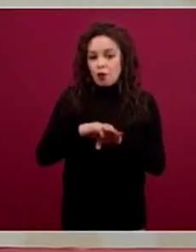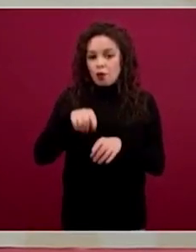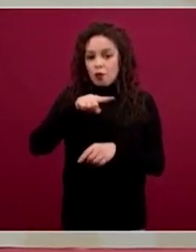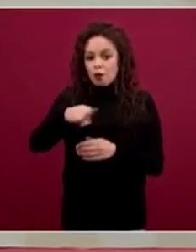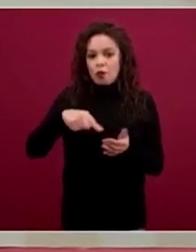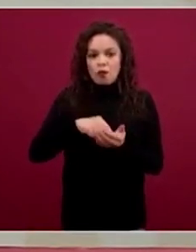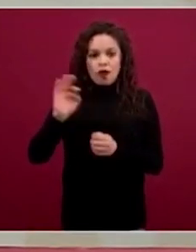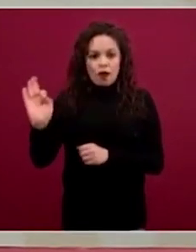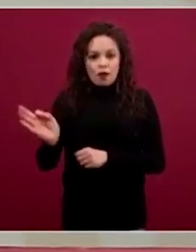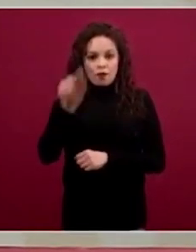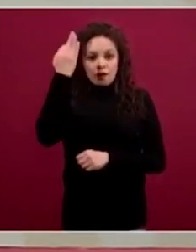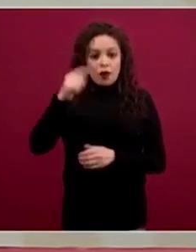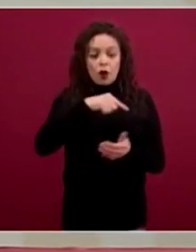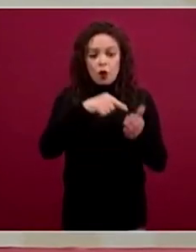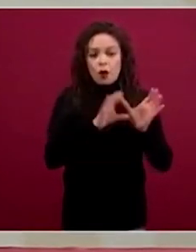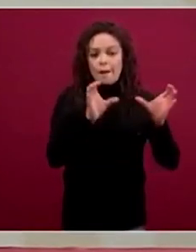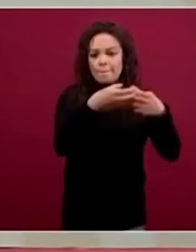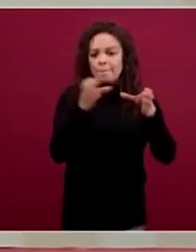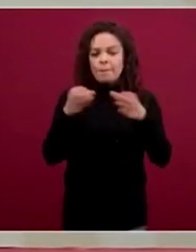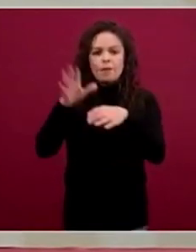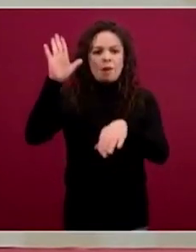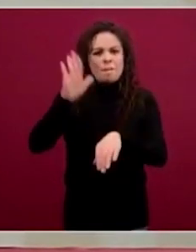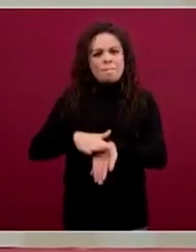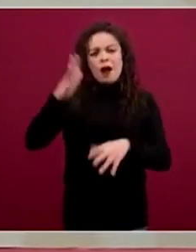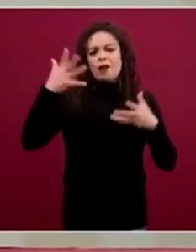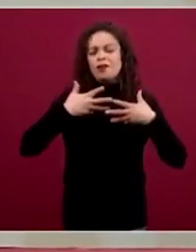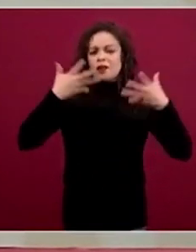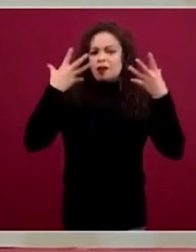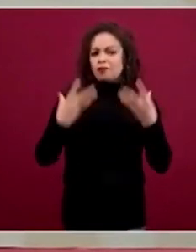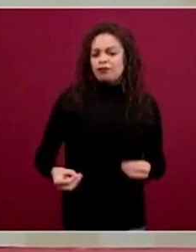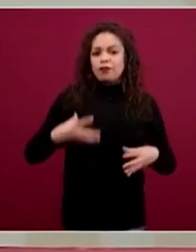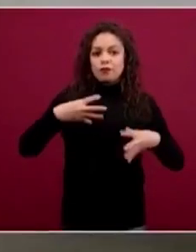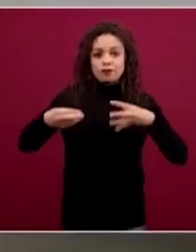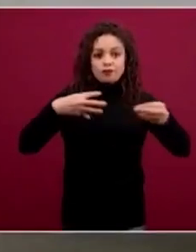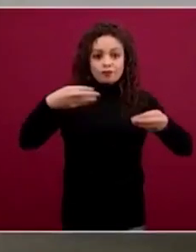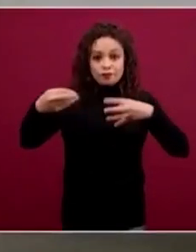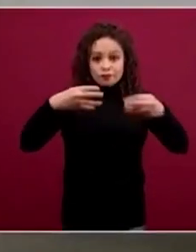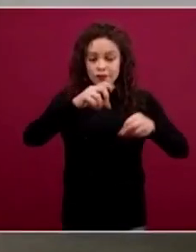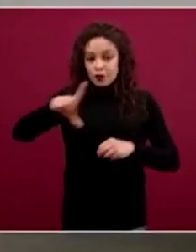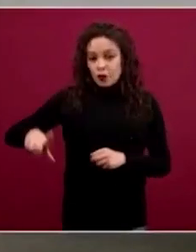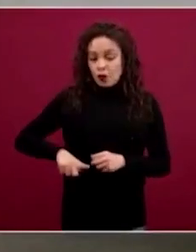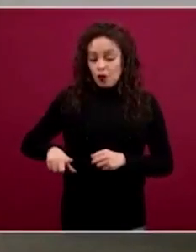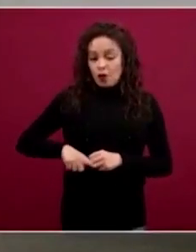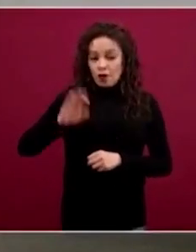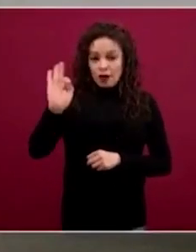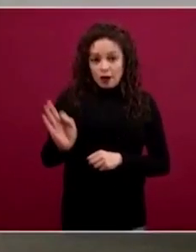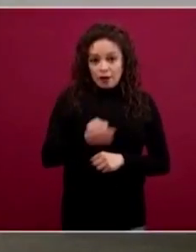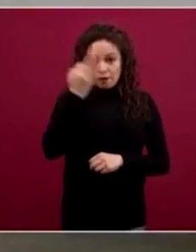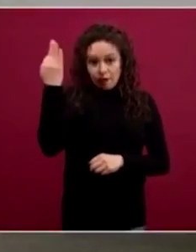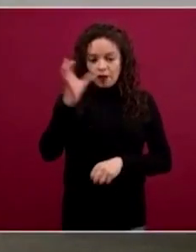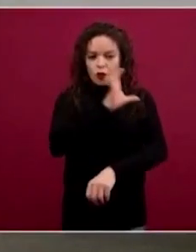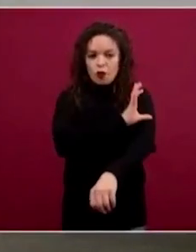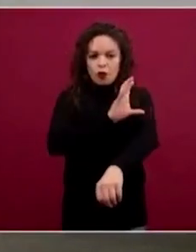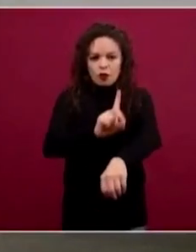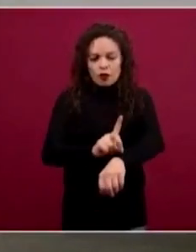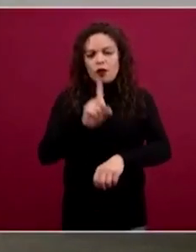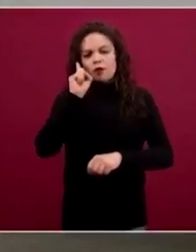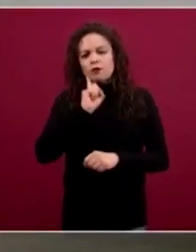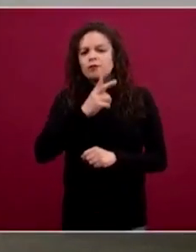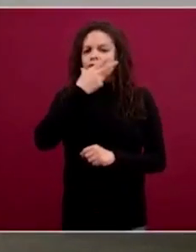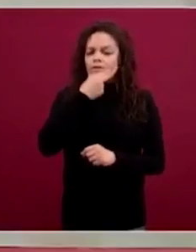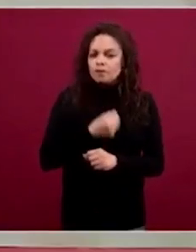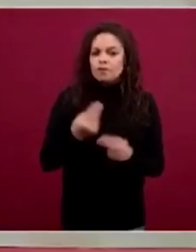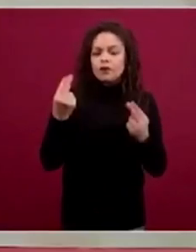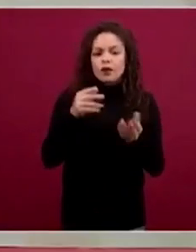transmisión, se han designado coordinadores del gobierno federal, coordinadores y coordinadoras, que apoyen a